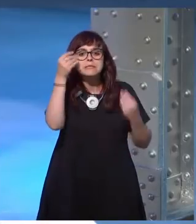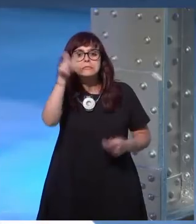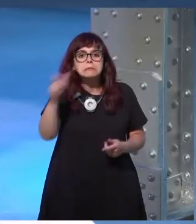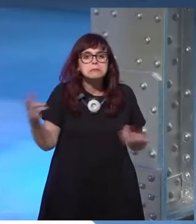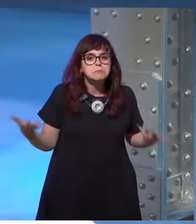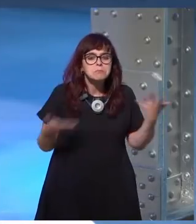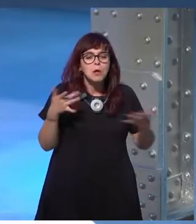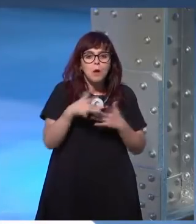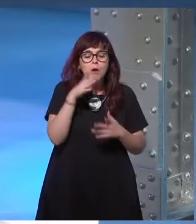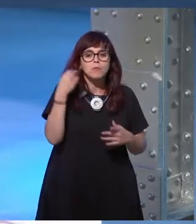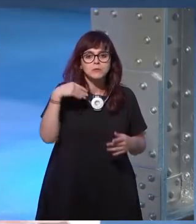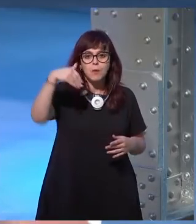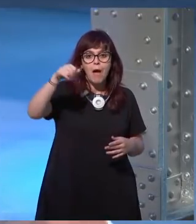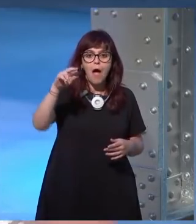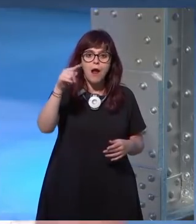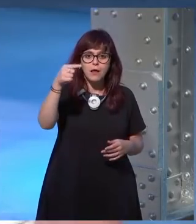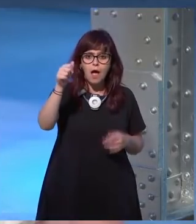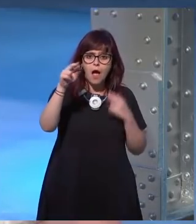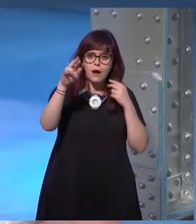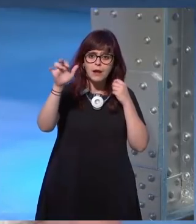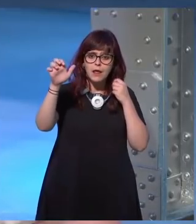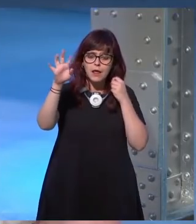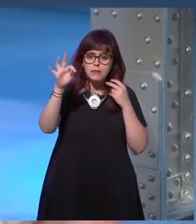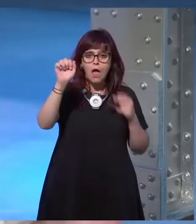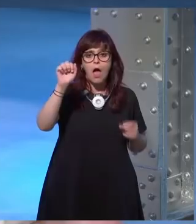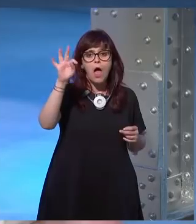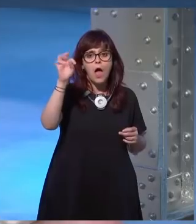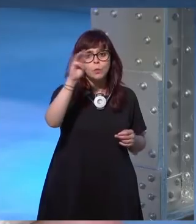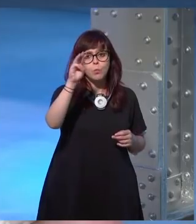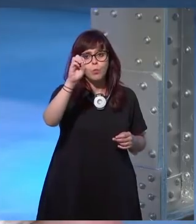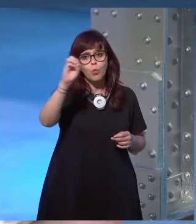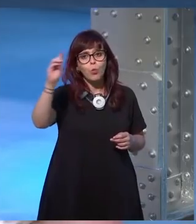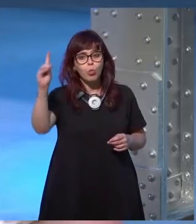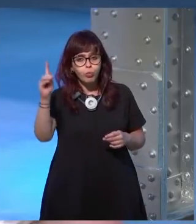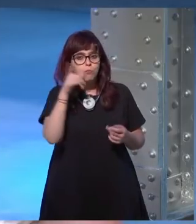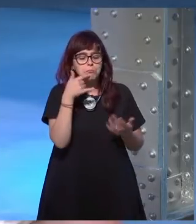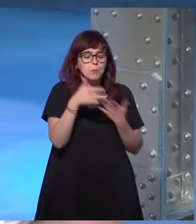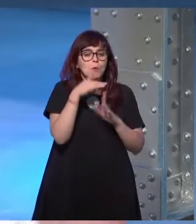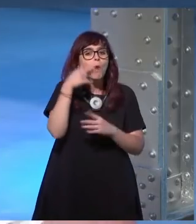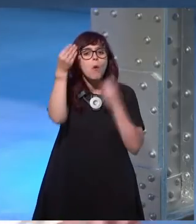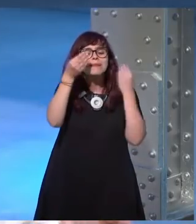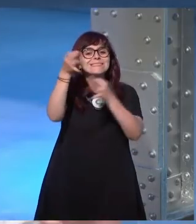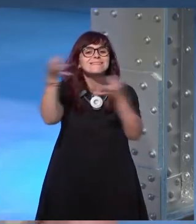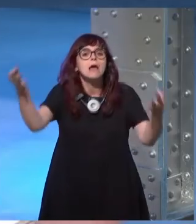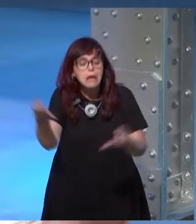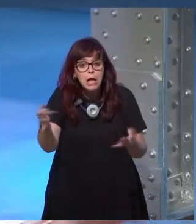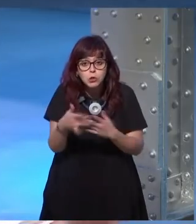piensas de tal cual o pascual? ¿qué piensas de Margaret Atwood? y yo digo Margaret Atwood anda ya no te voy decir nada que no me puedo meter ahí no